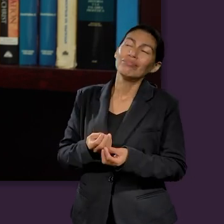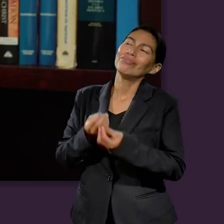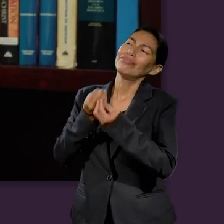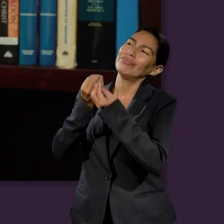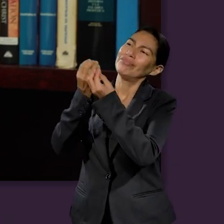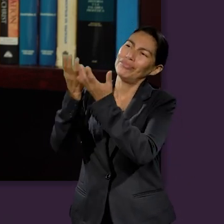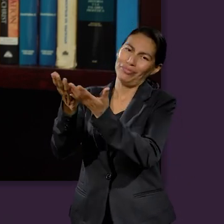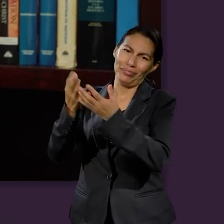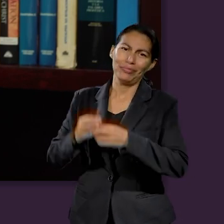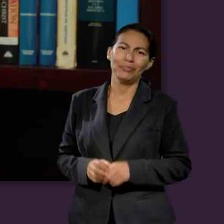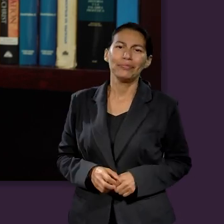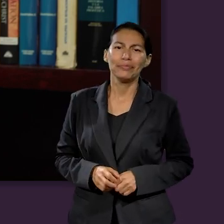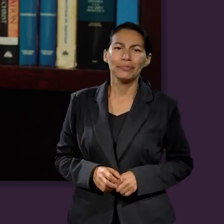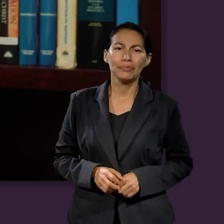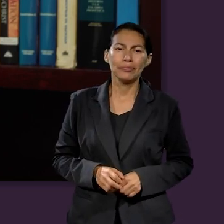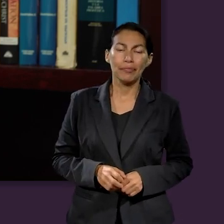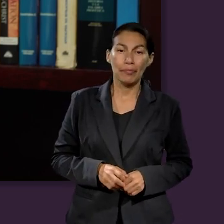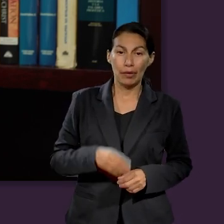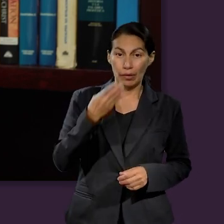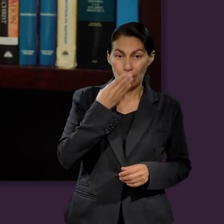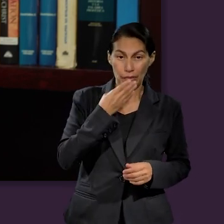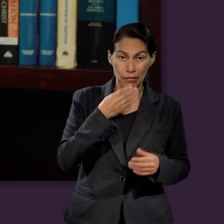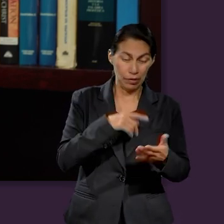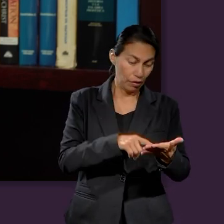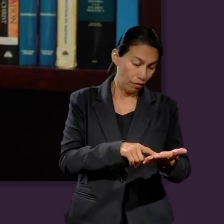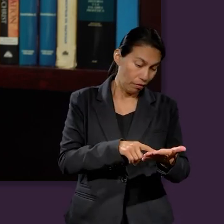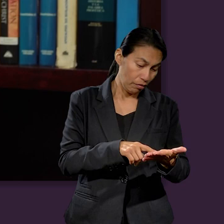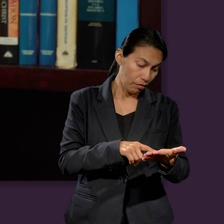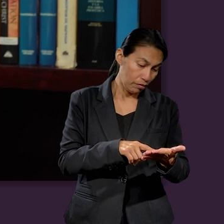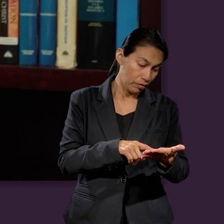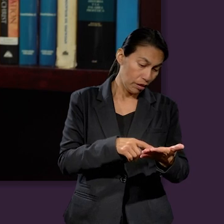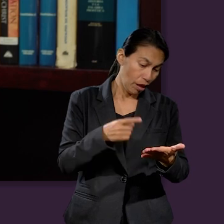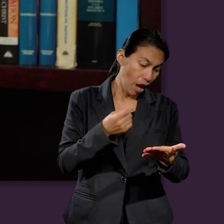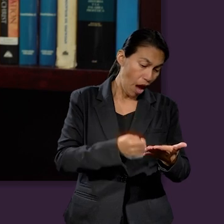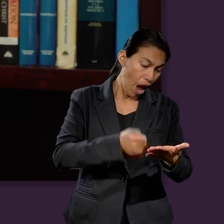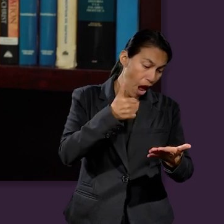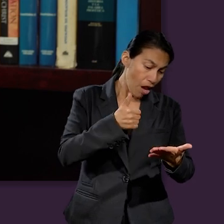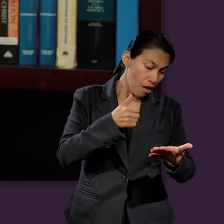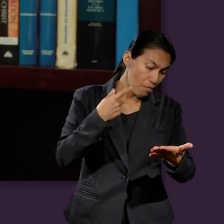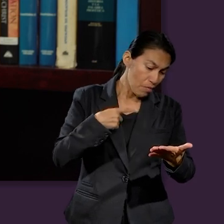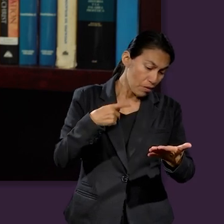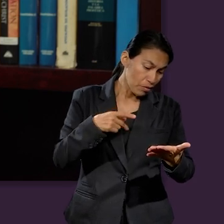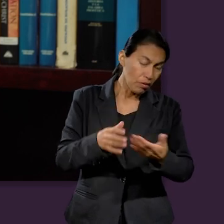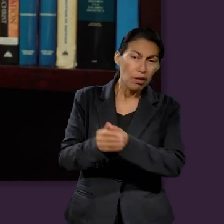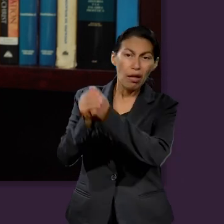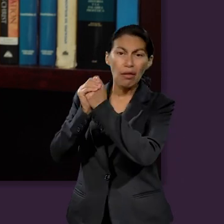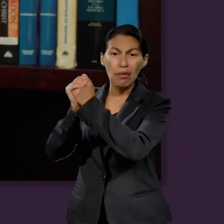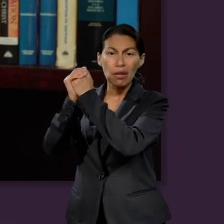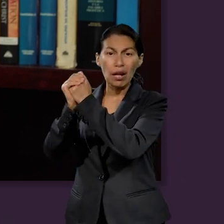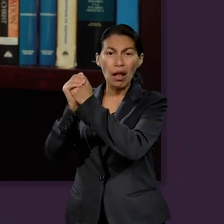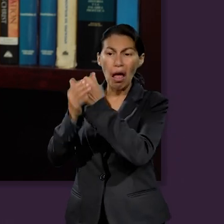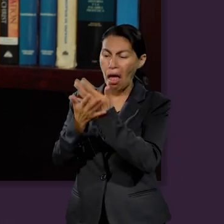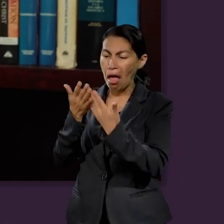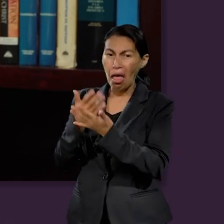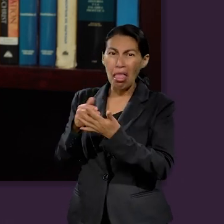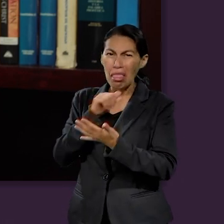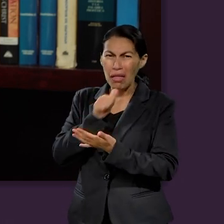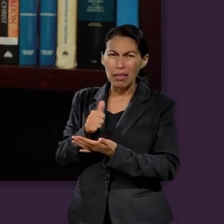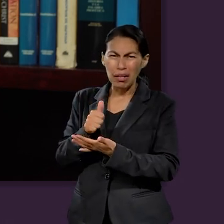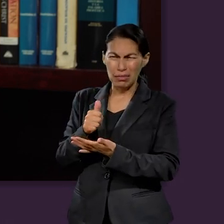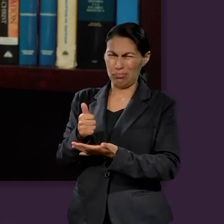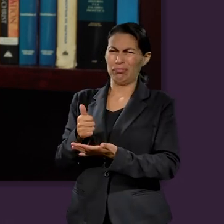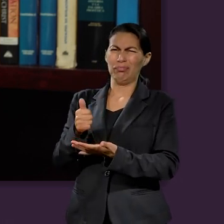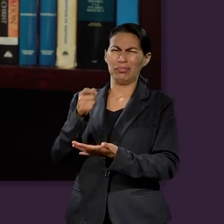voluntario. Lo que no se coincide en la mentalidad bíblica es que algún ador llegue